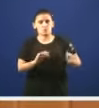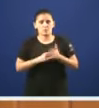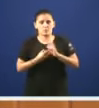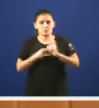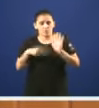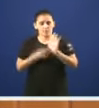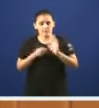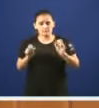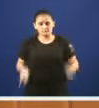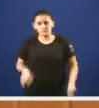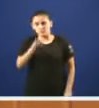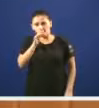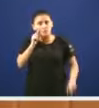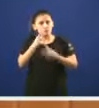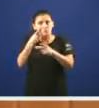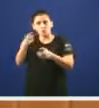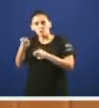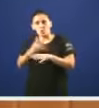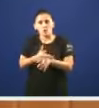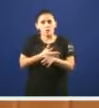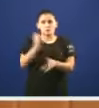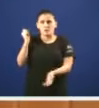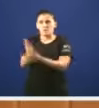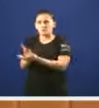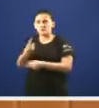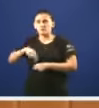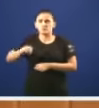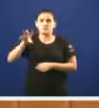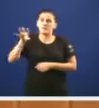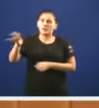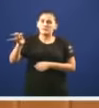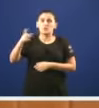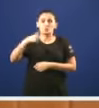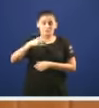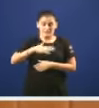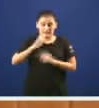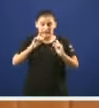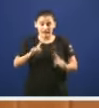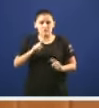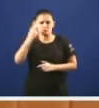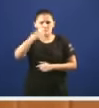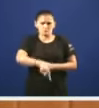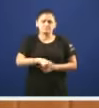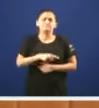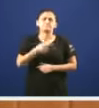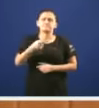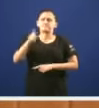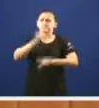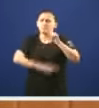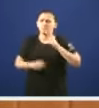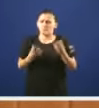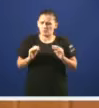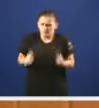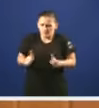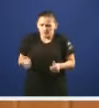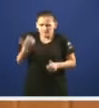para regular os ogos e as apostas no noso país No noso caso, como sabe vostede nos preocupamos dentro do inicio da